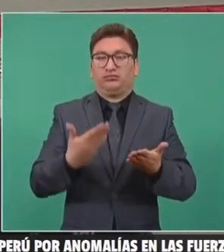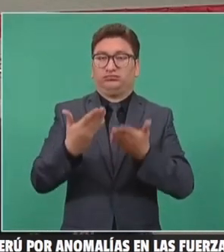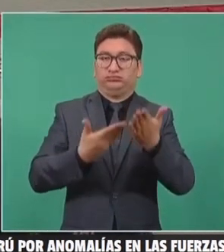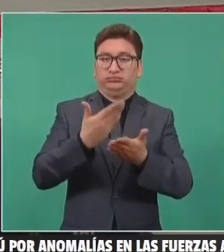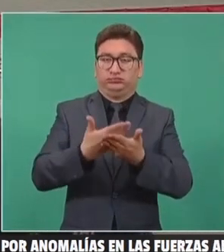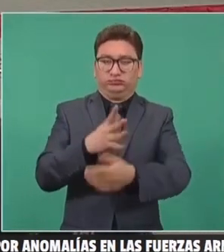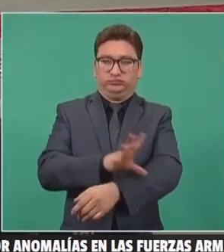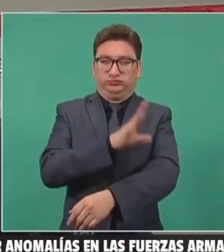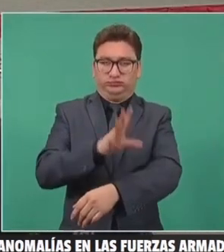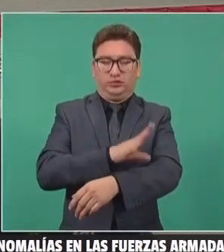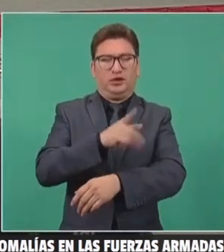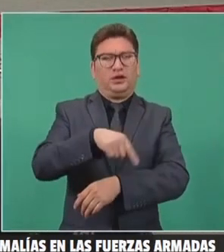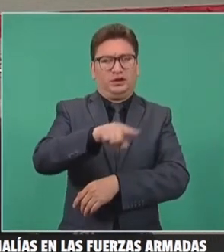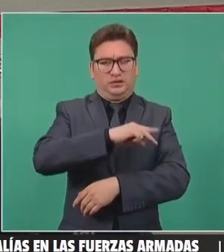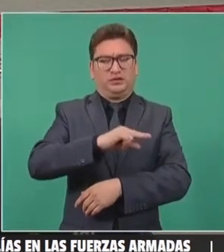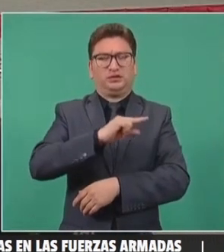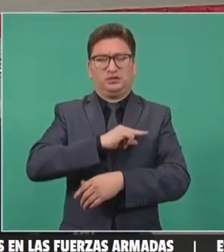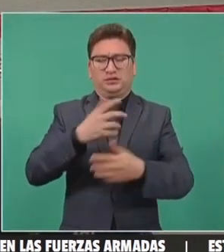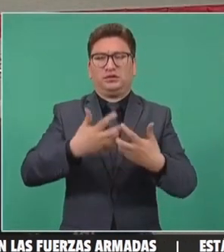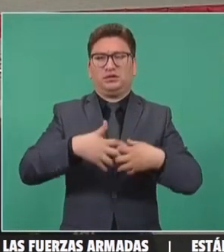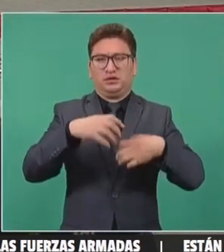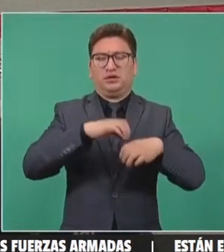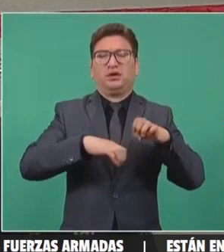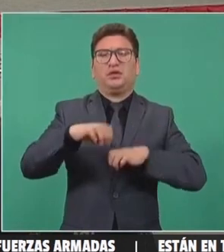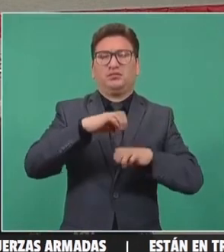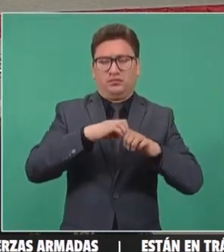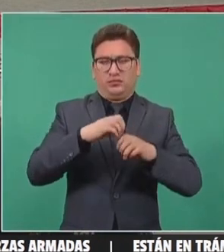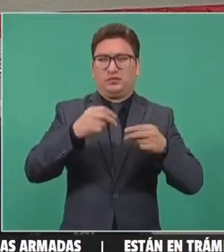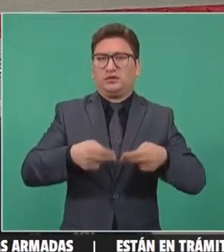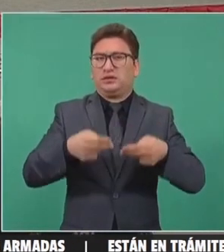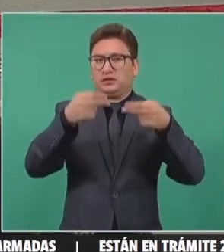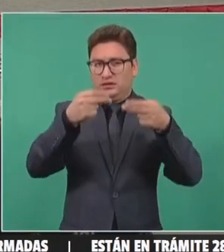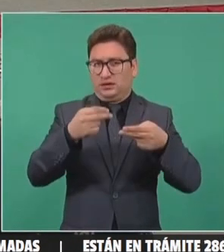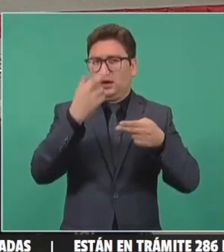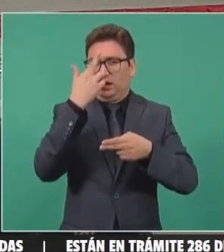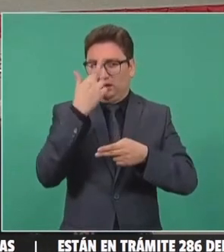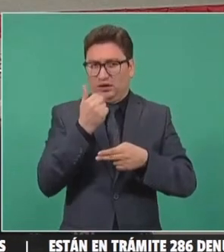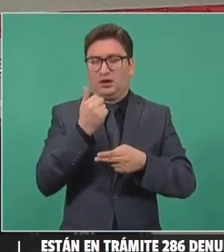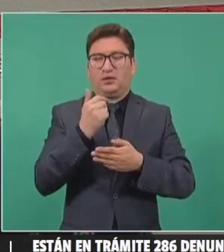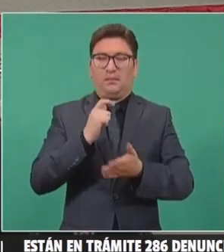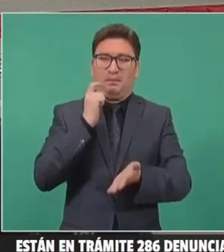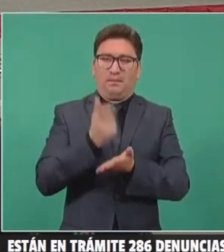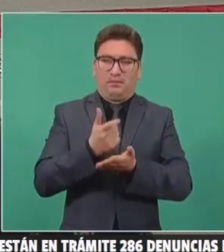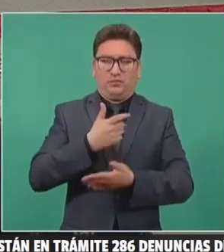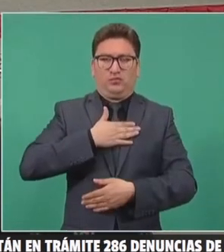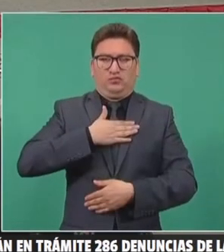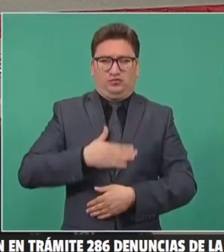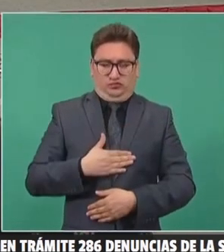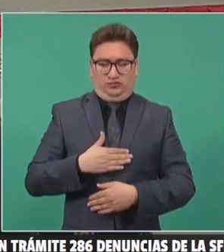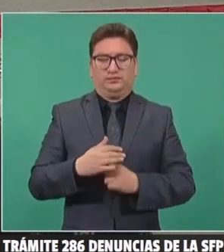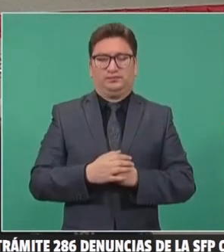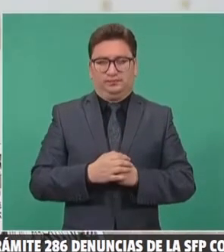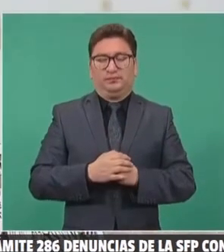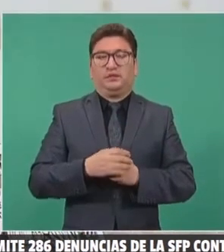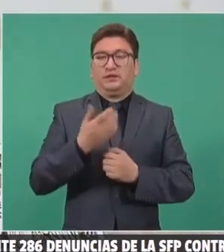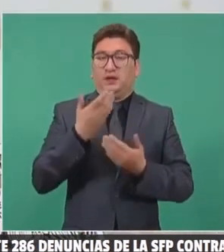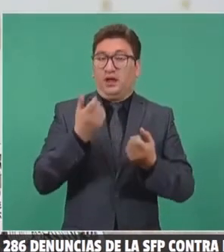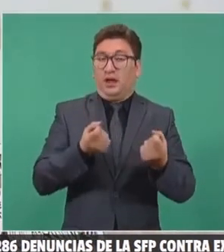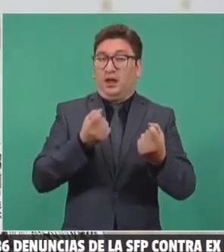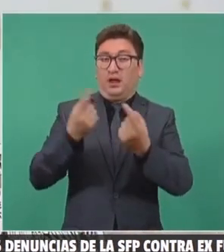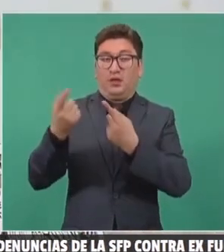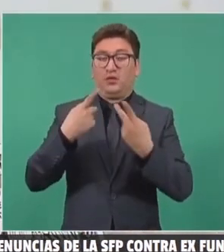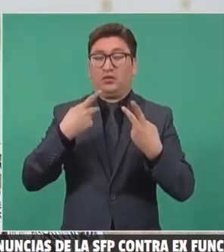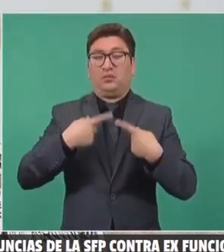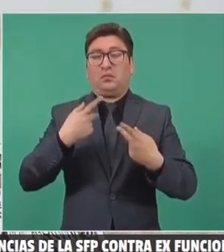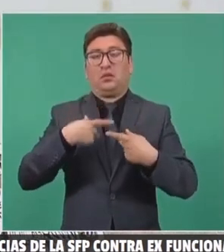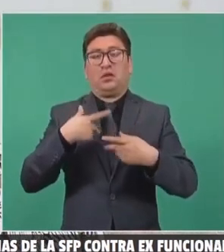empresas podrán hacer negocios razonables y pagarán lo justo. También hay críticas que ponen en duda la capacidad